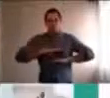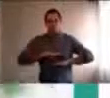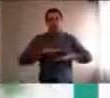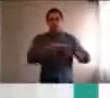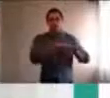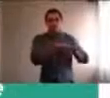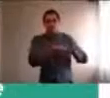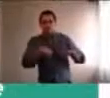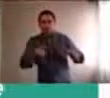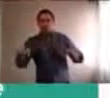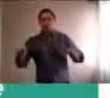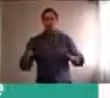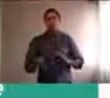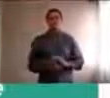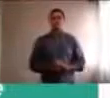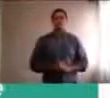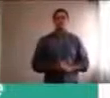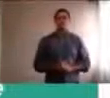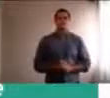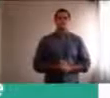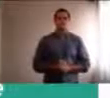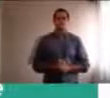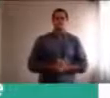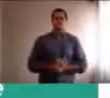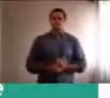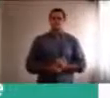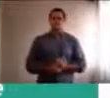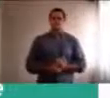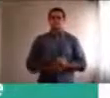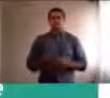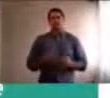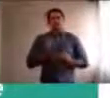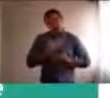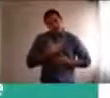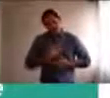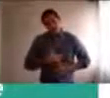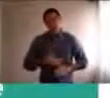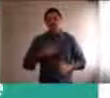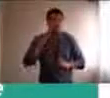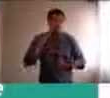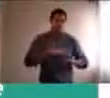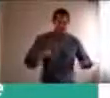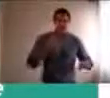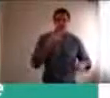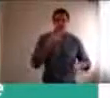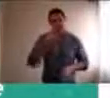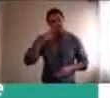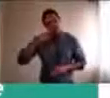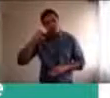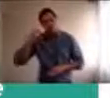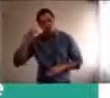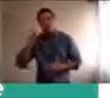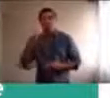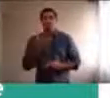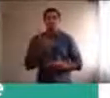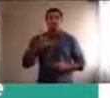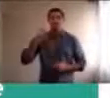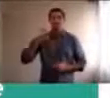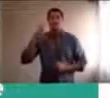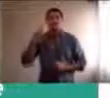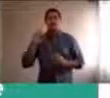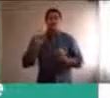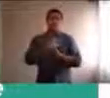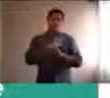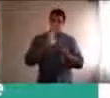avanzo. Sí, tranquiliza a los chicos, y tranquiliza también, a los padres, porque cuando, los acuerdos son claros, y los límites son